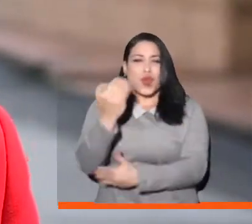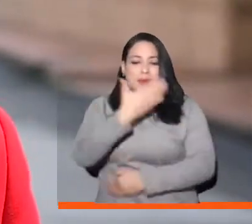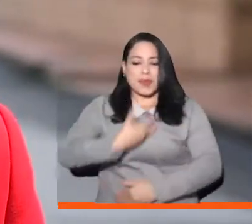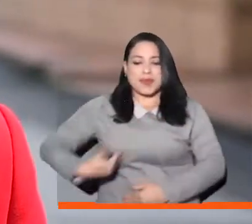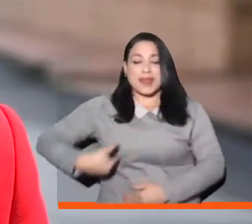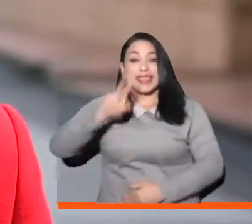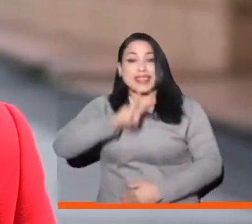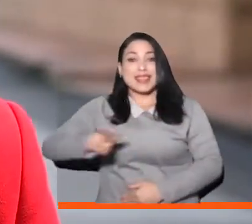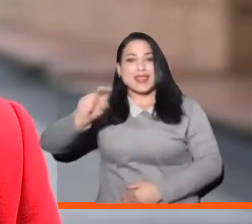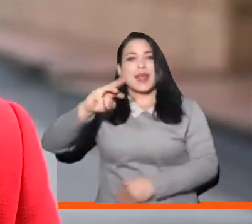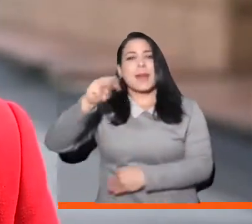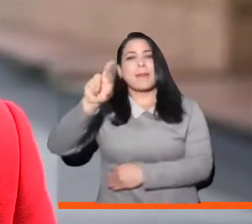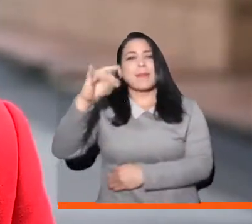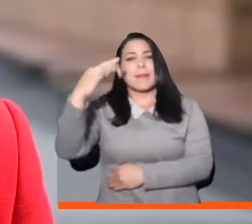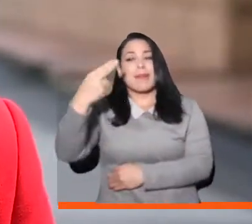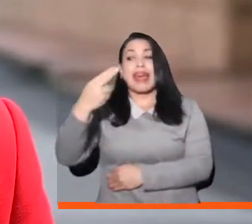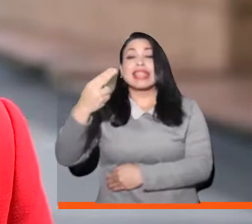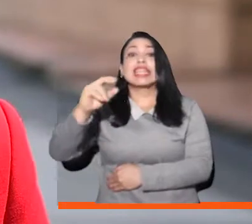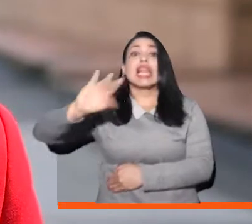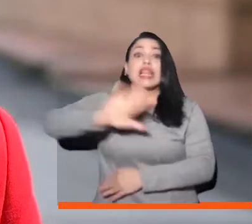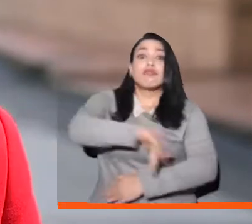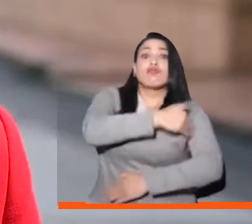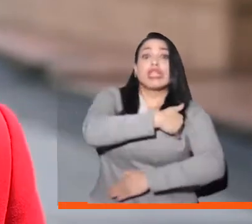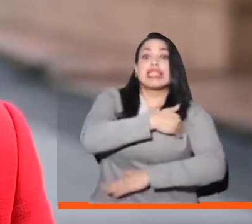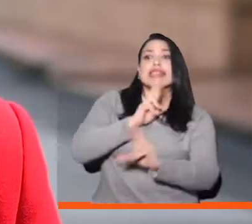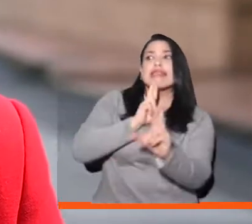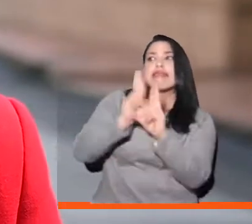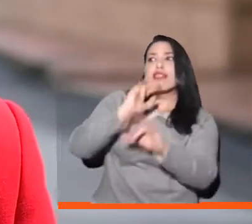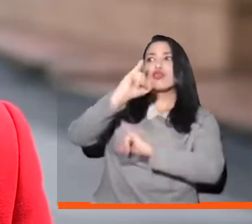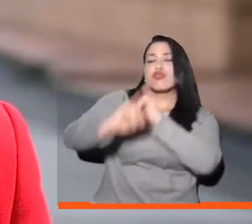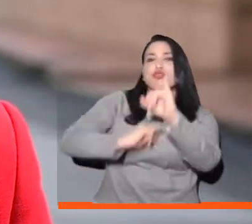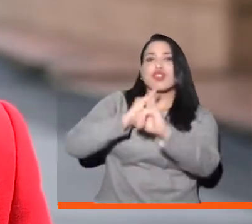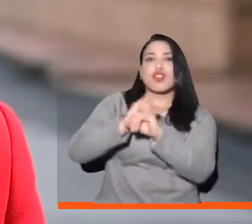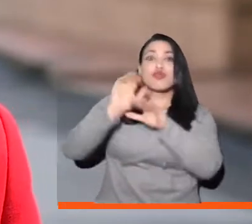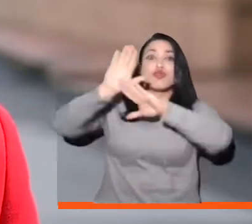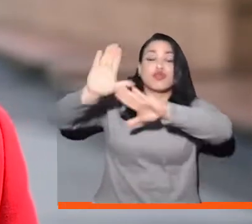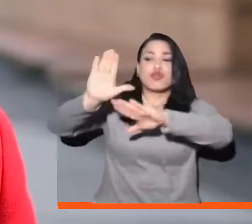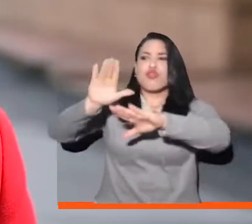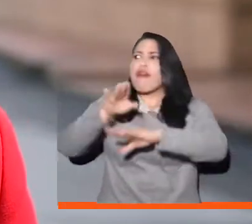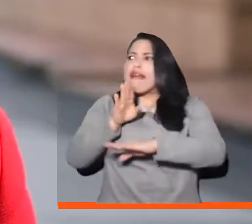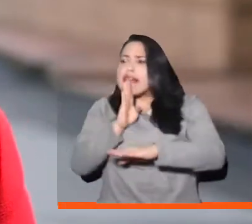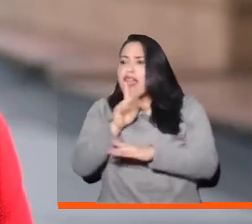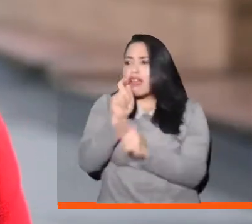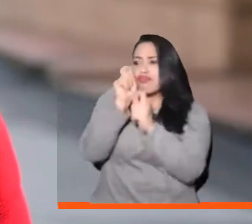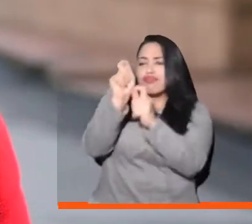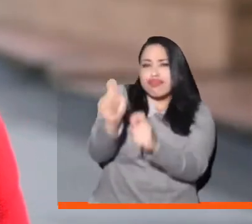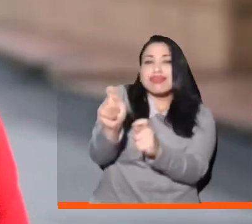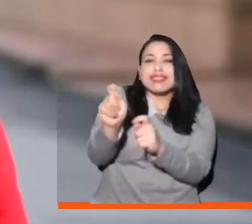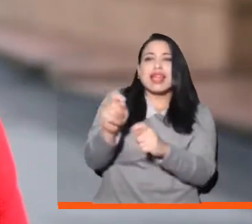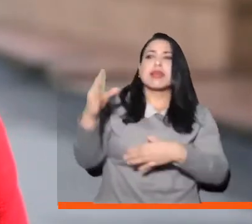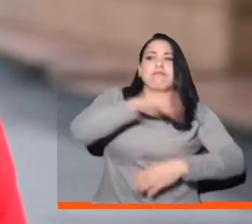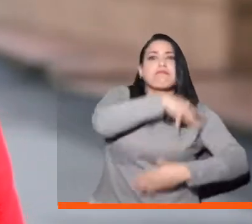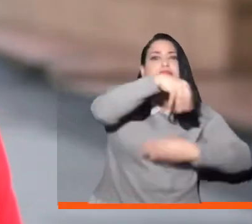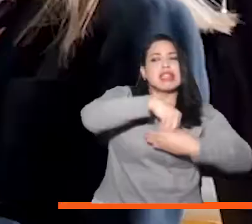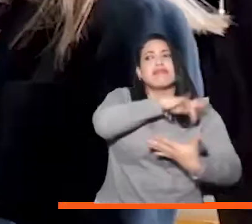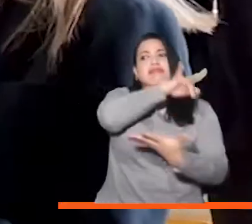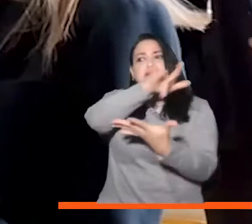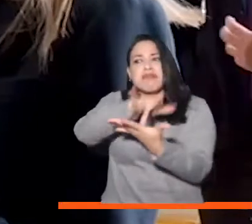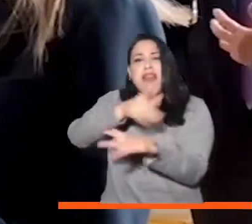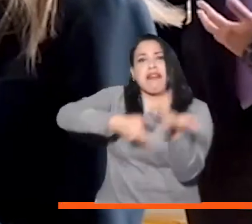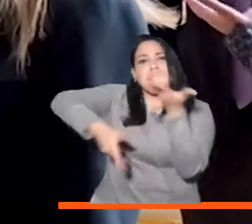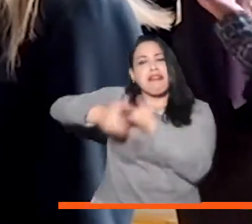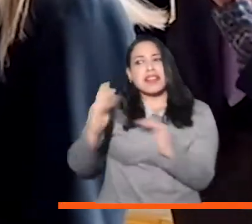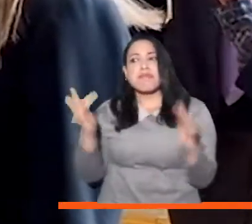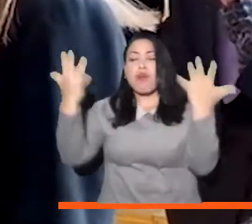Marta Lucía Ramírez como ministra de Relaciones Exteriores Al acto protocolario asistió el ministro del Interior, Daniel Palacios